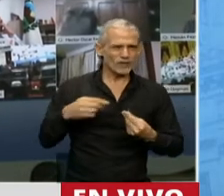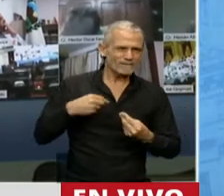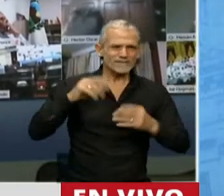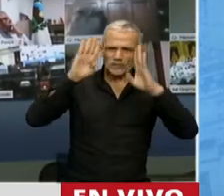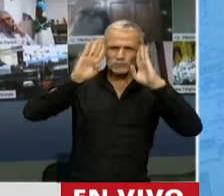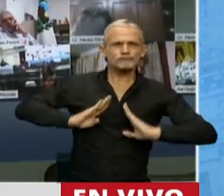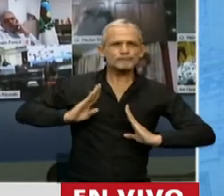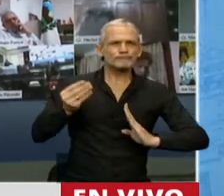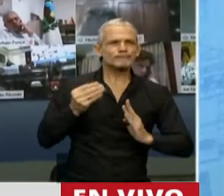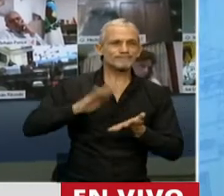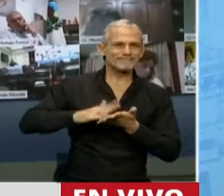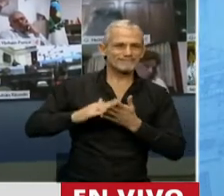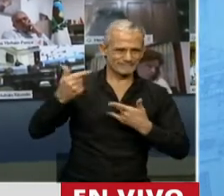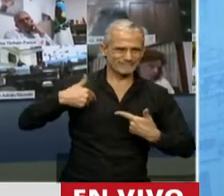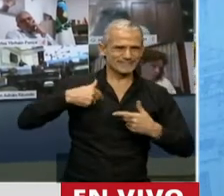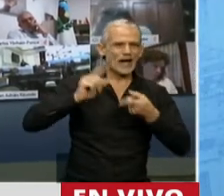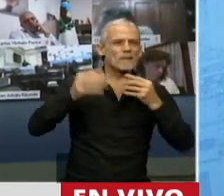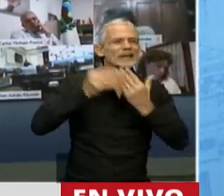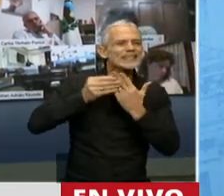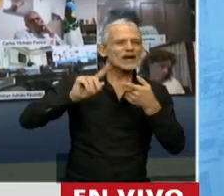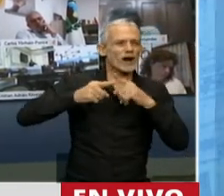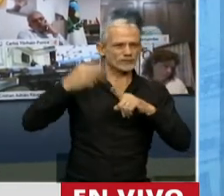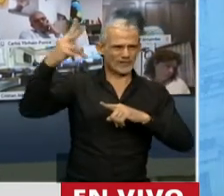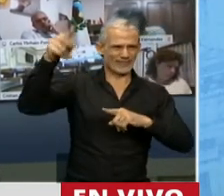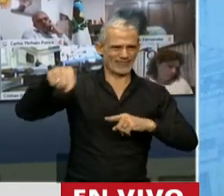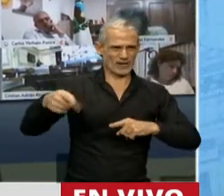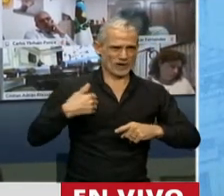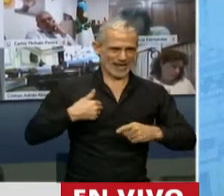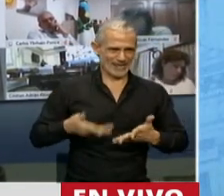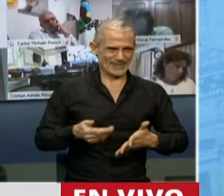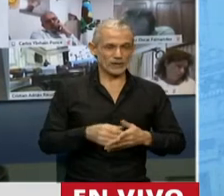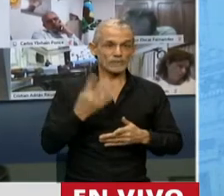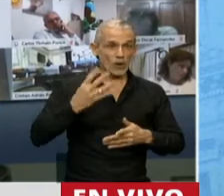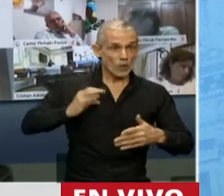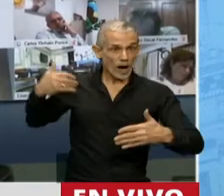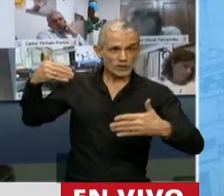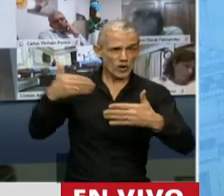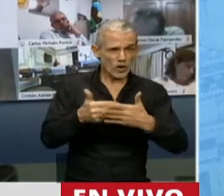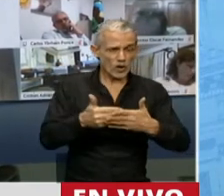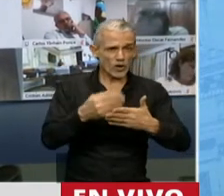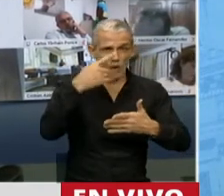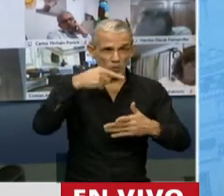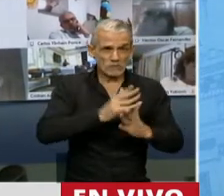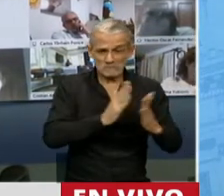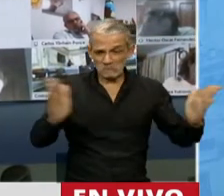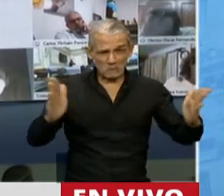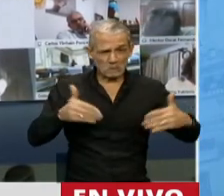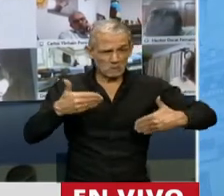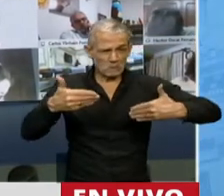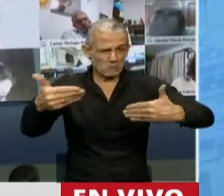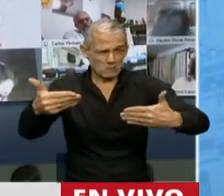escuchados ante la Cancillería Argentina. En estos cuatro últimos años no hubo grandes